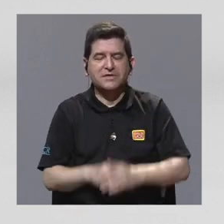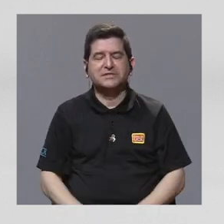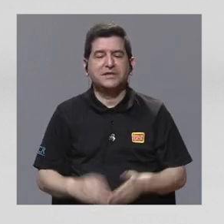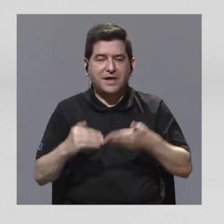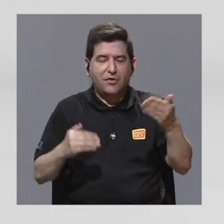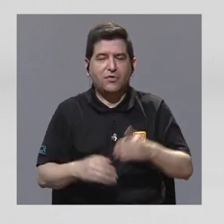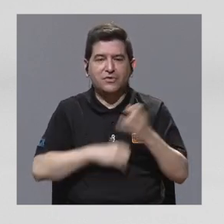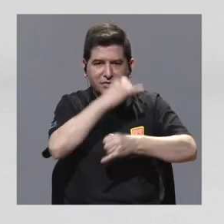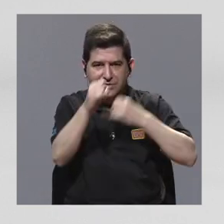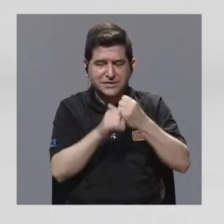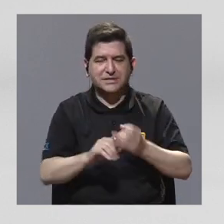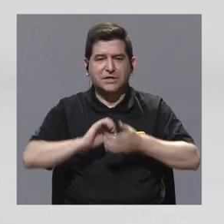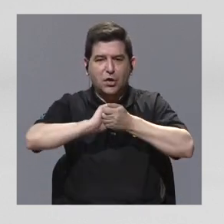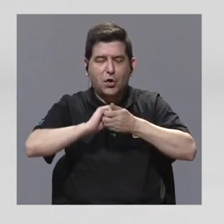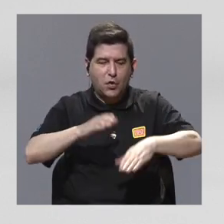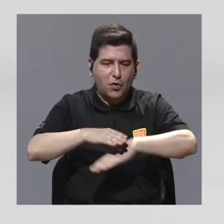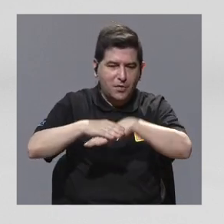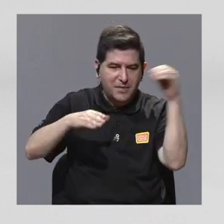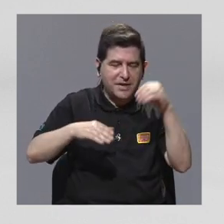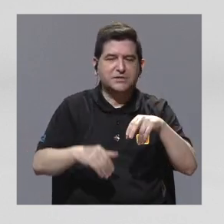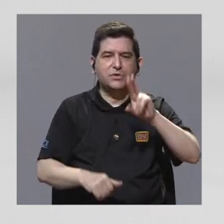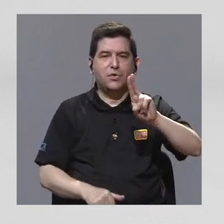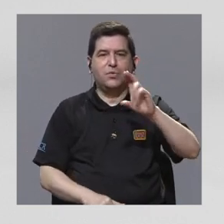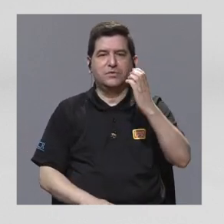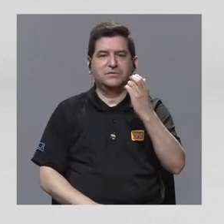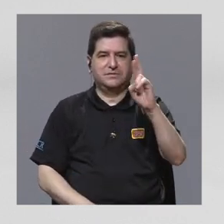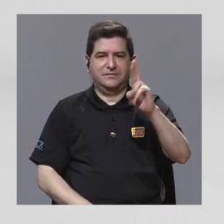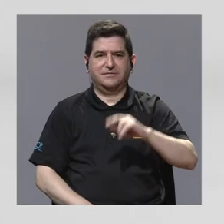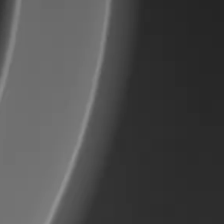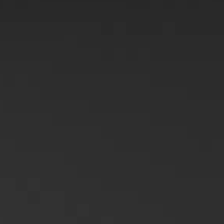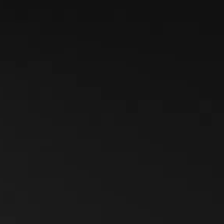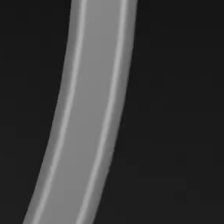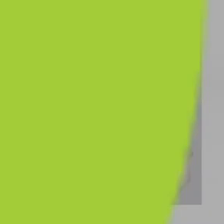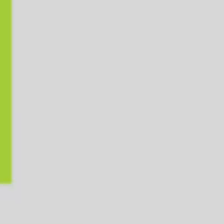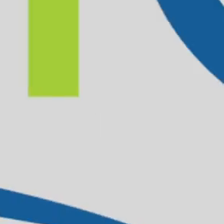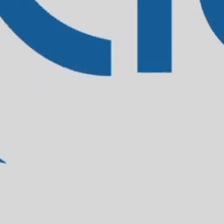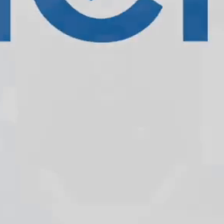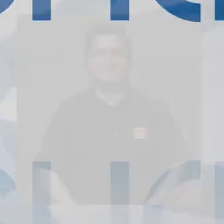Internacionales y Cooperación Externa de la Universidad de Costa Rica.